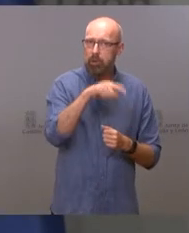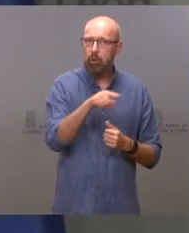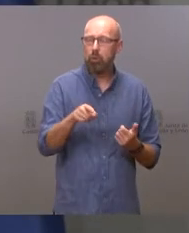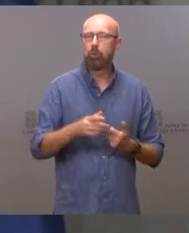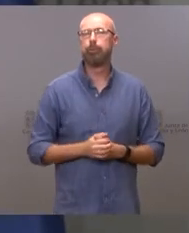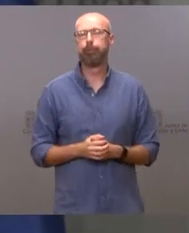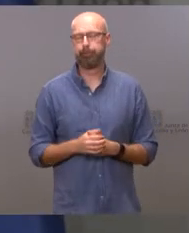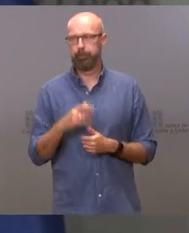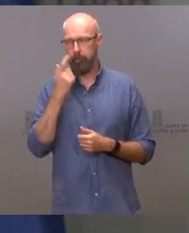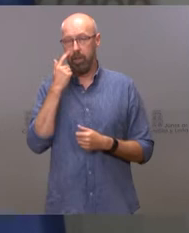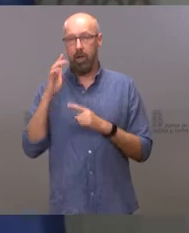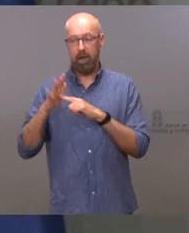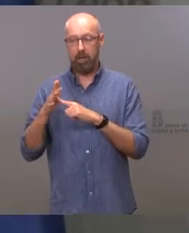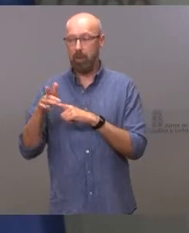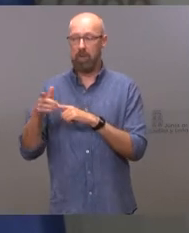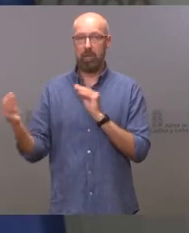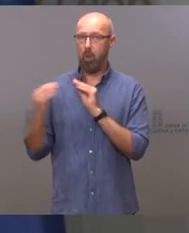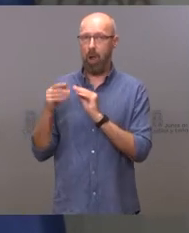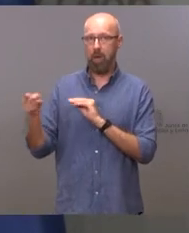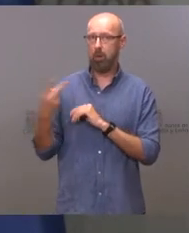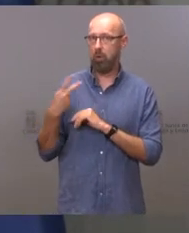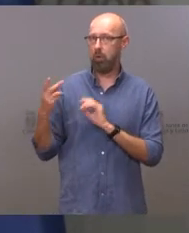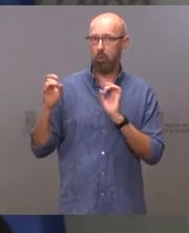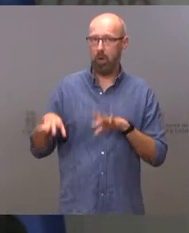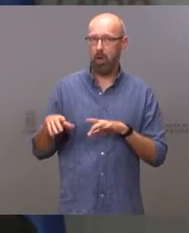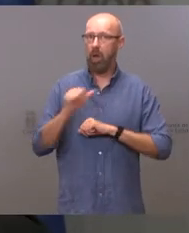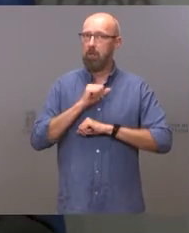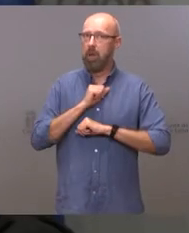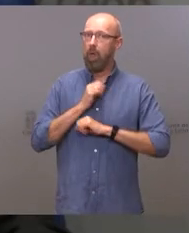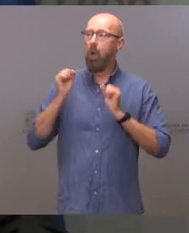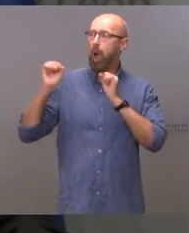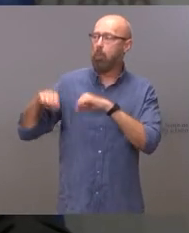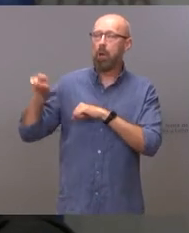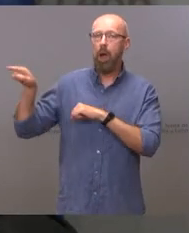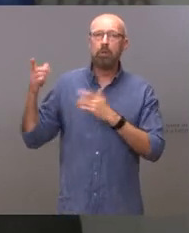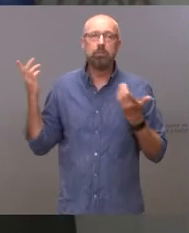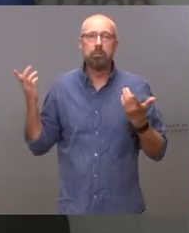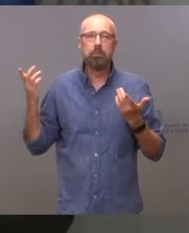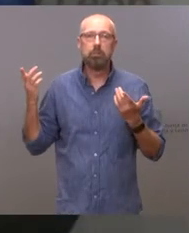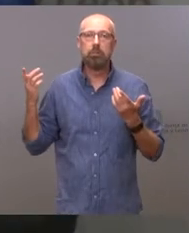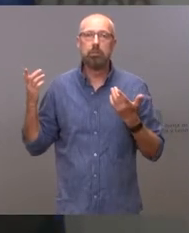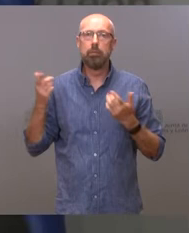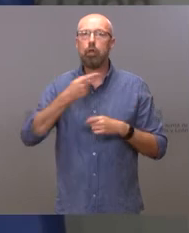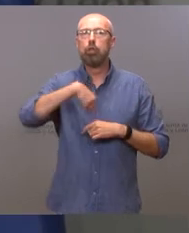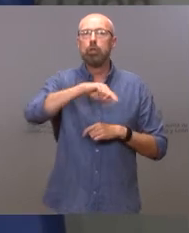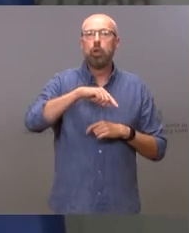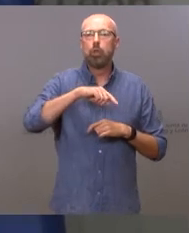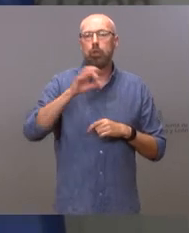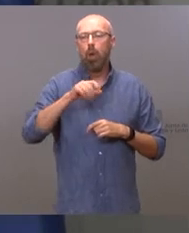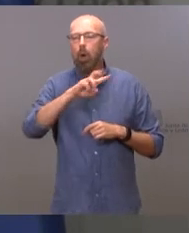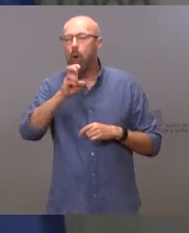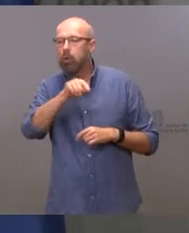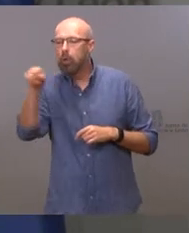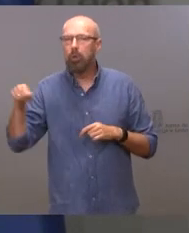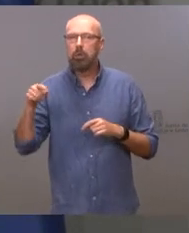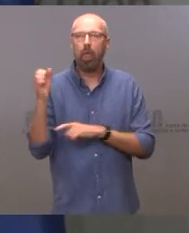Castilla-La Mancha está como nosotros, a la espera de que se apruebe. Nosotros no podemos saltarnos, nadie puede saltarse el